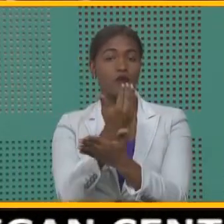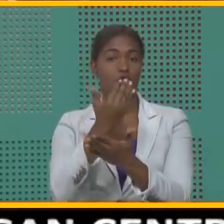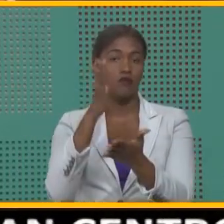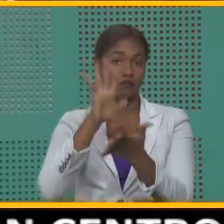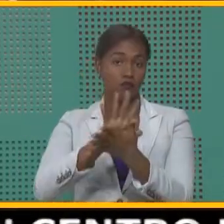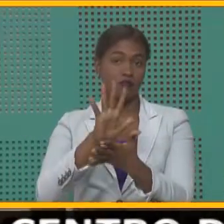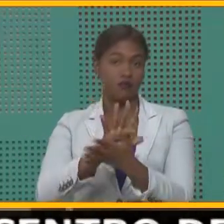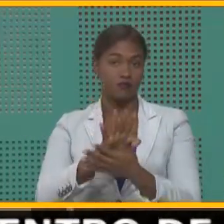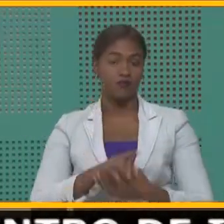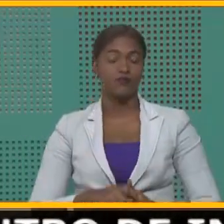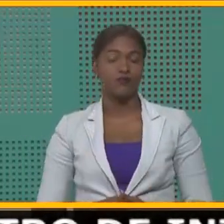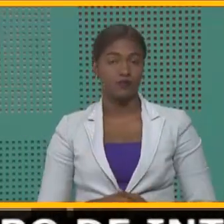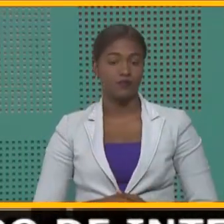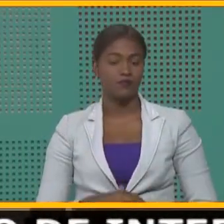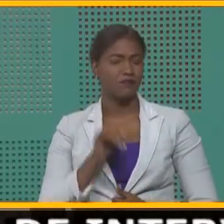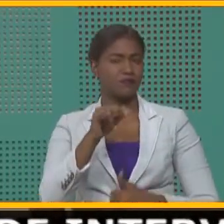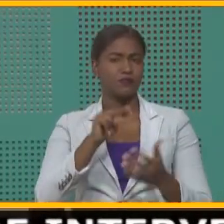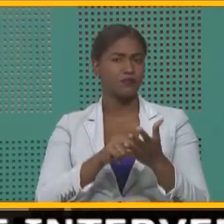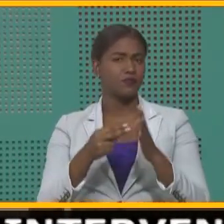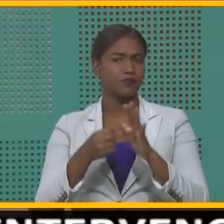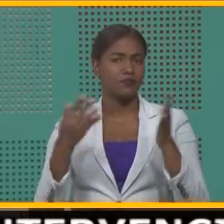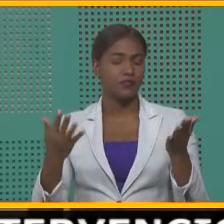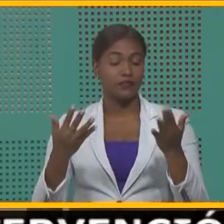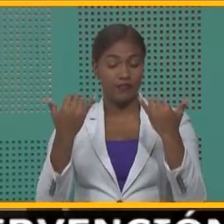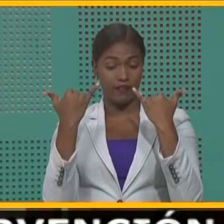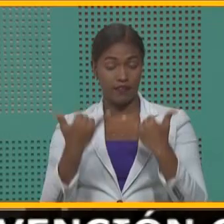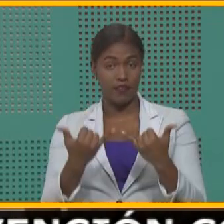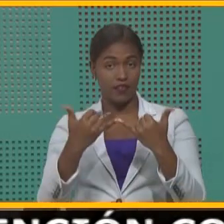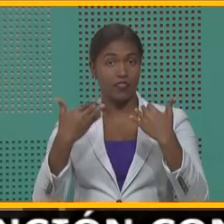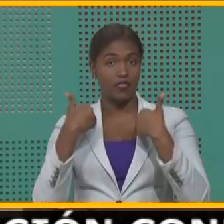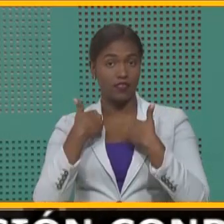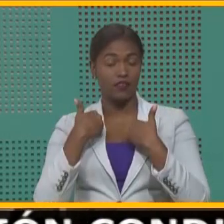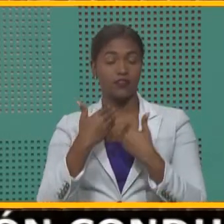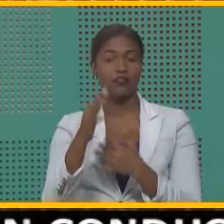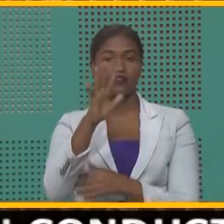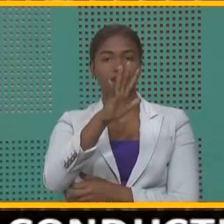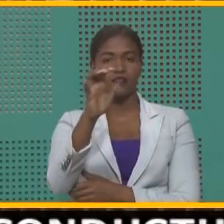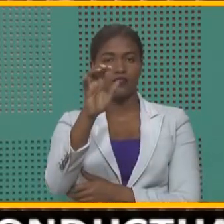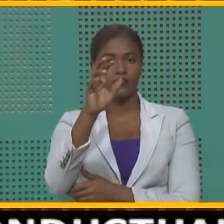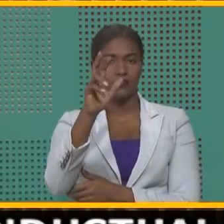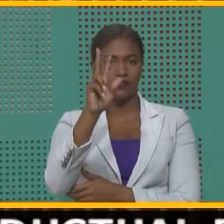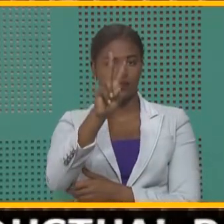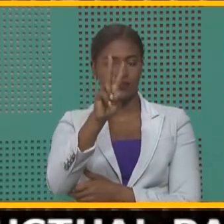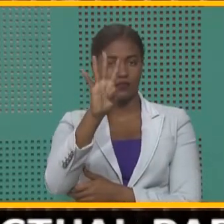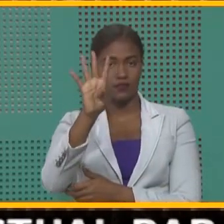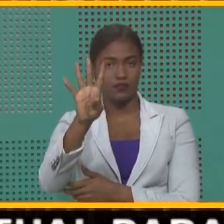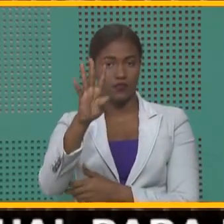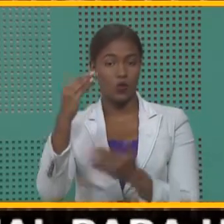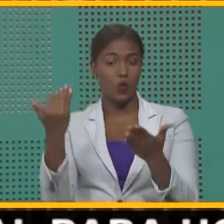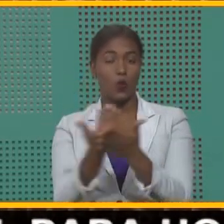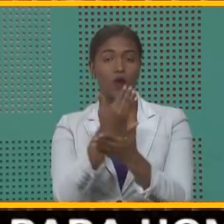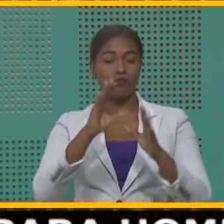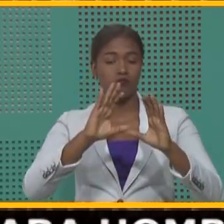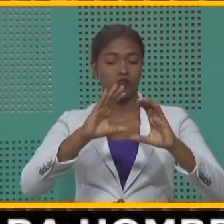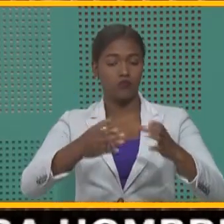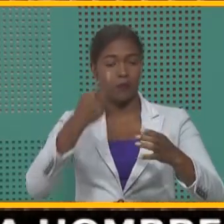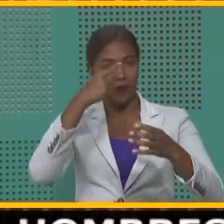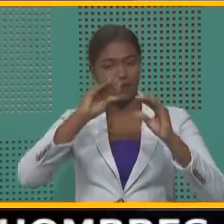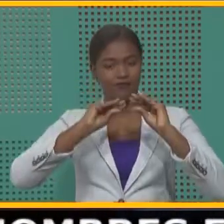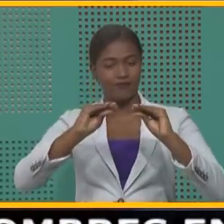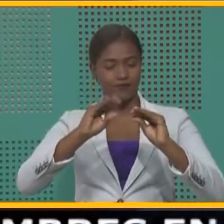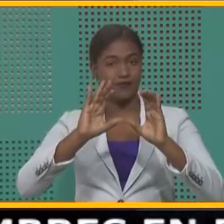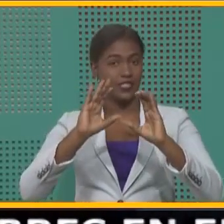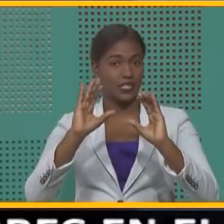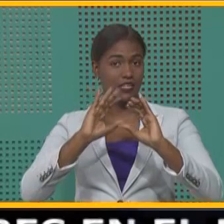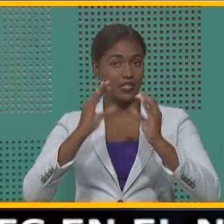escuelas. Esto quiere decir que ahora hay 524 nuevas aulas que dan